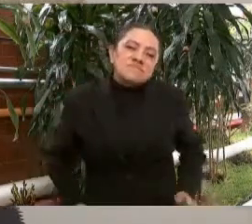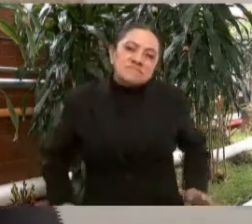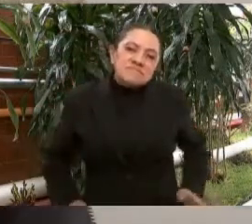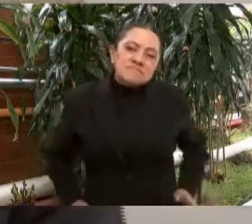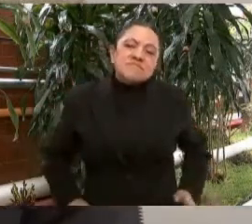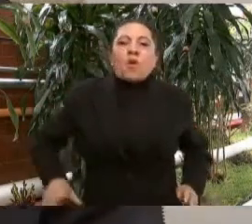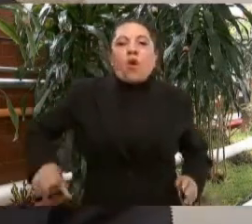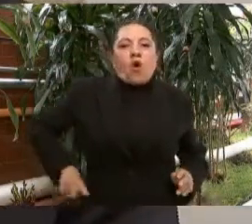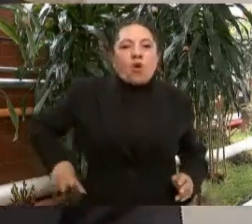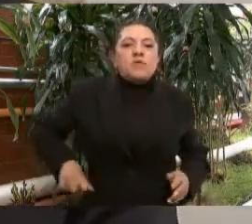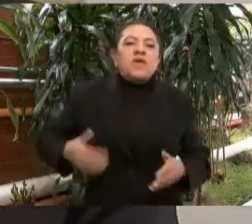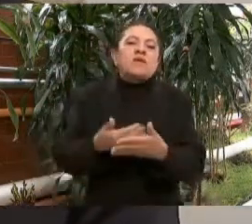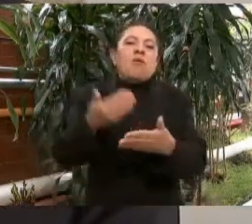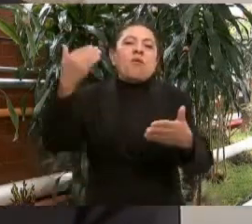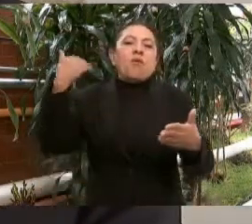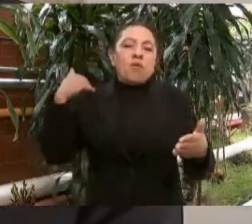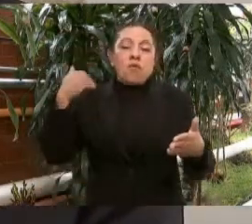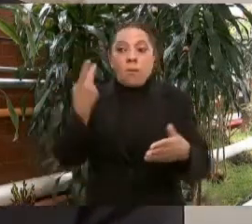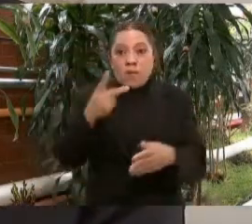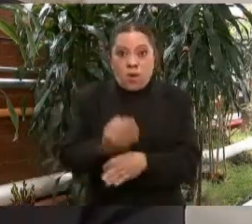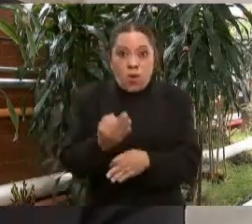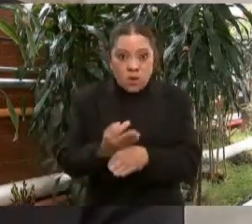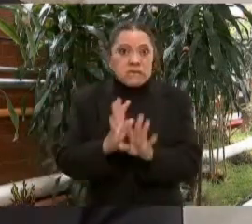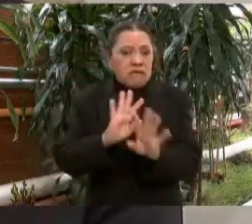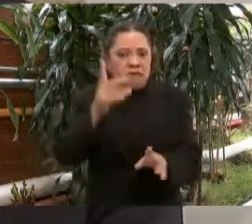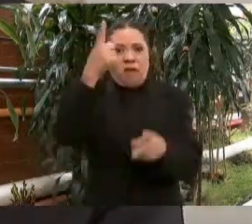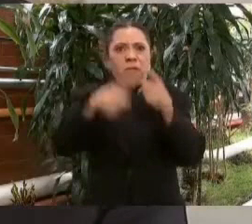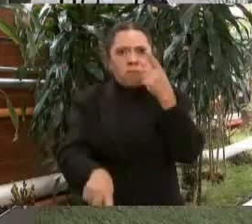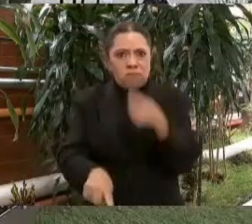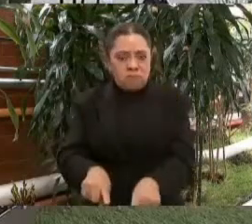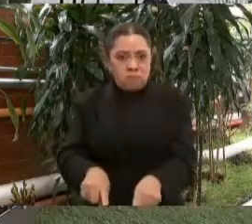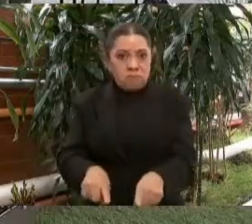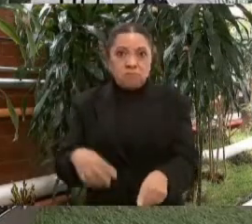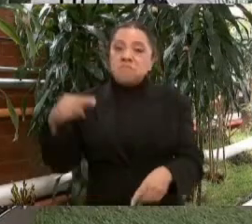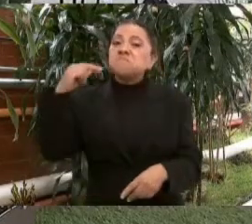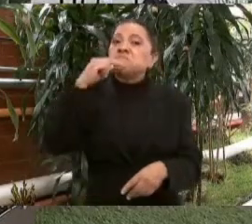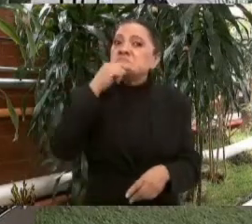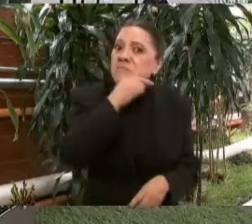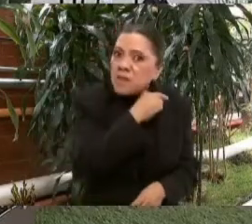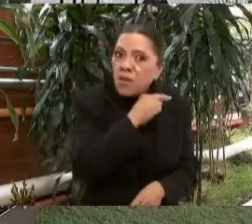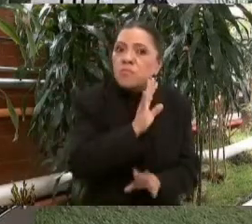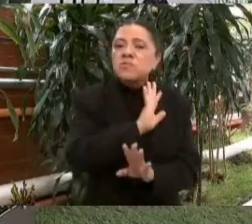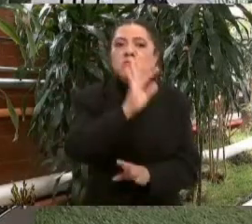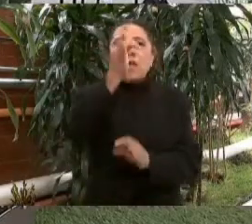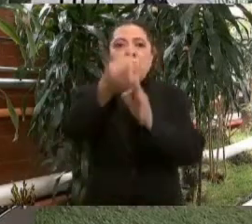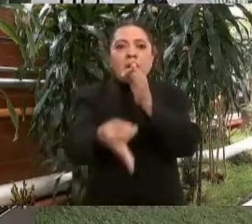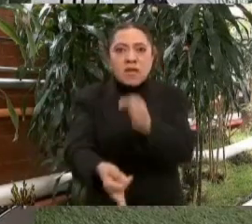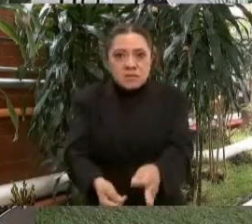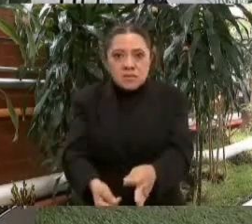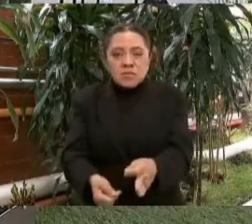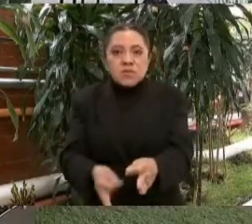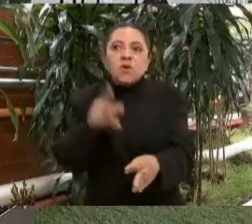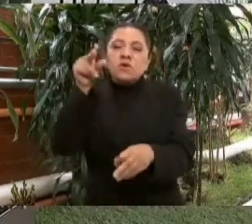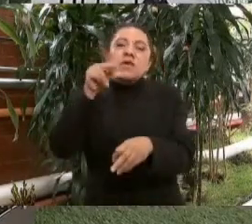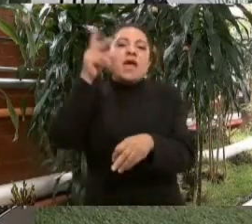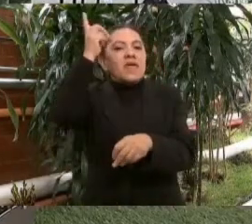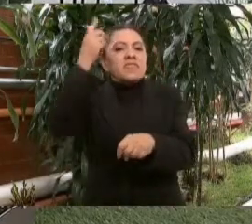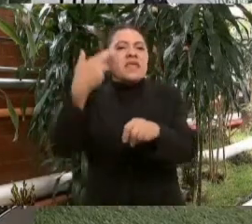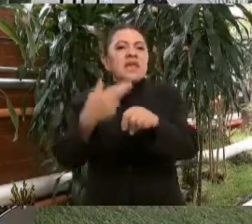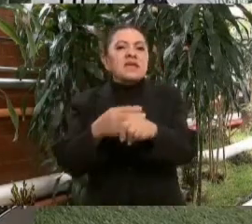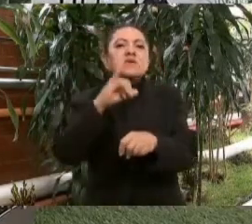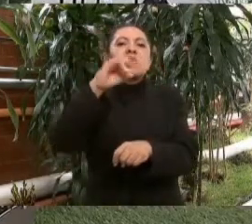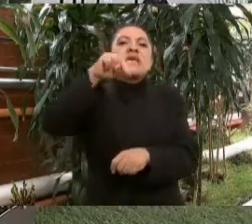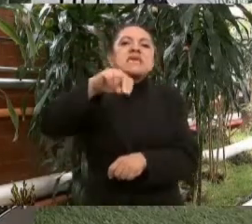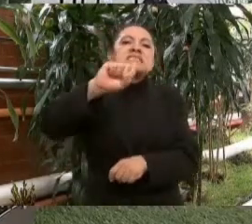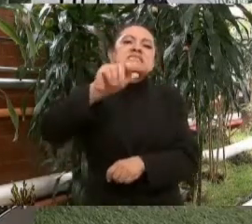y se dio la orden y el Secretario de Hacienda y el director del Insabi entregaron